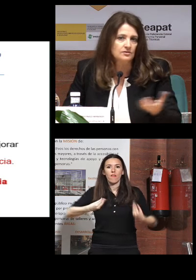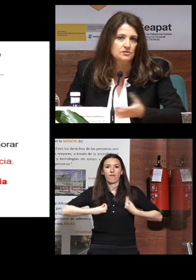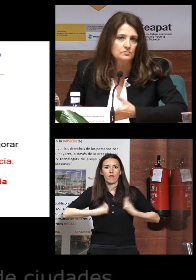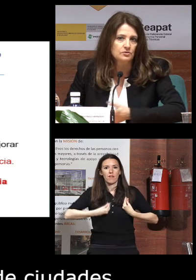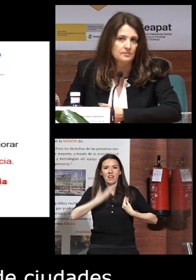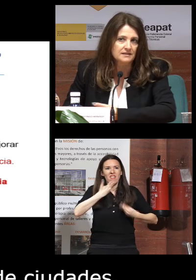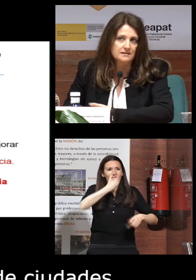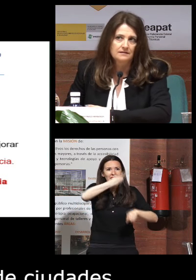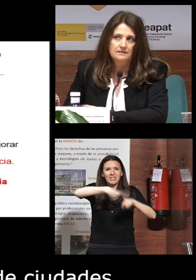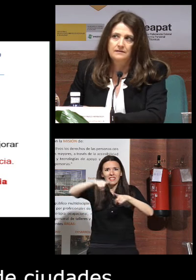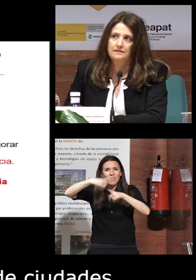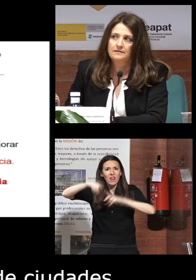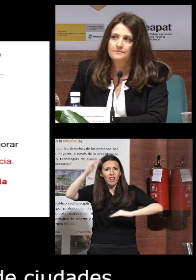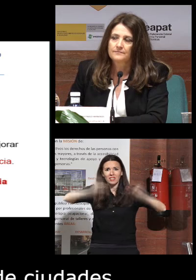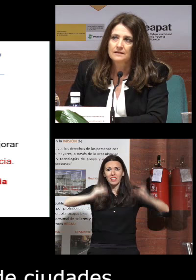generaciones de un modo más